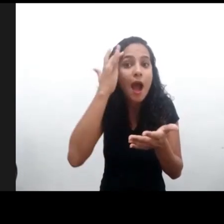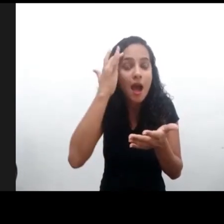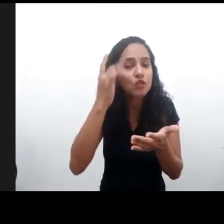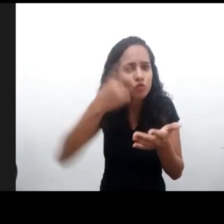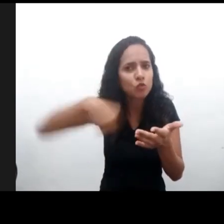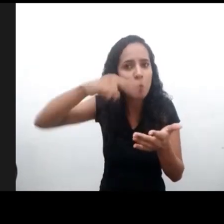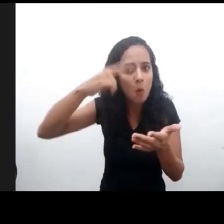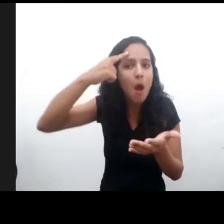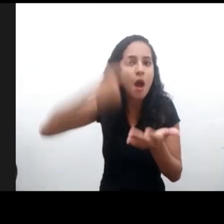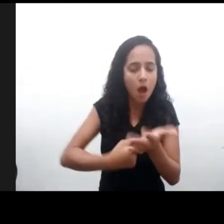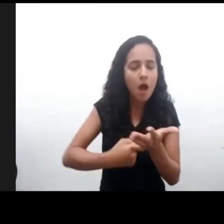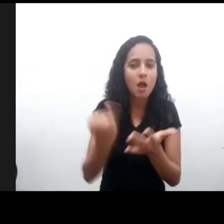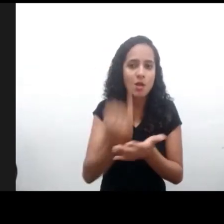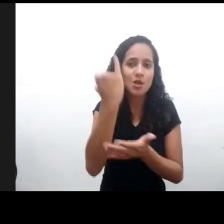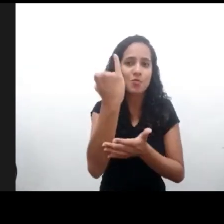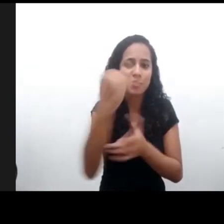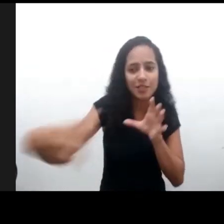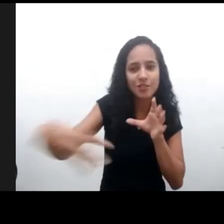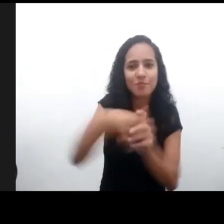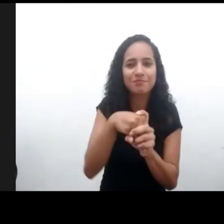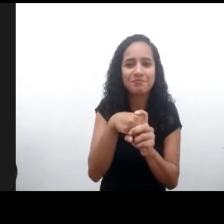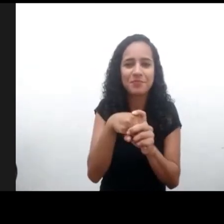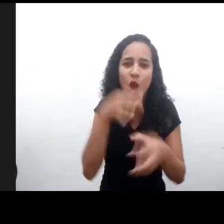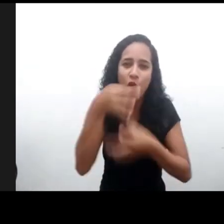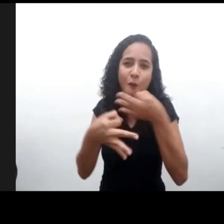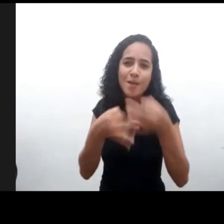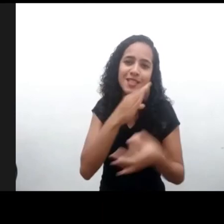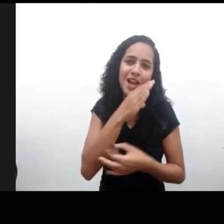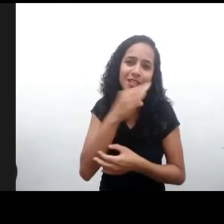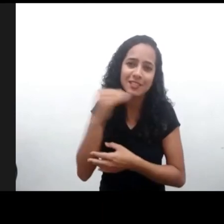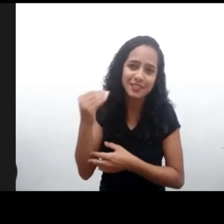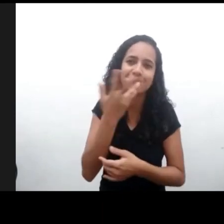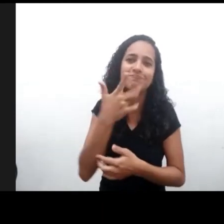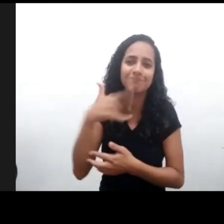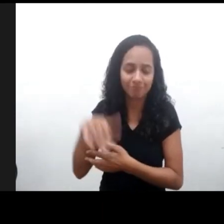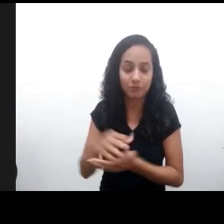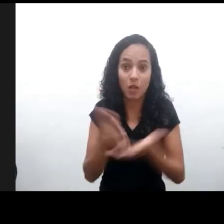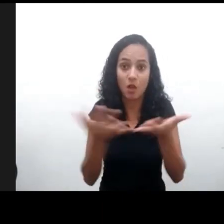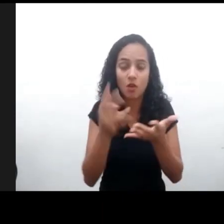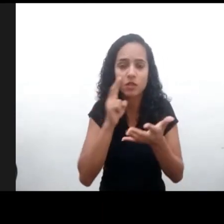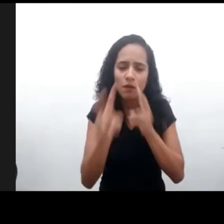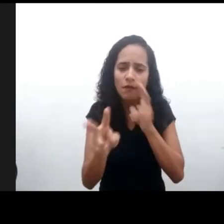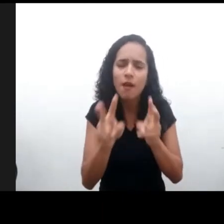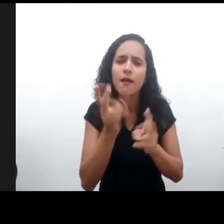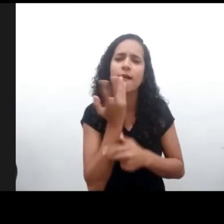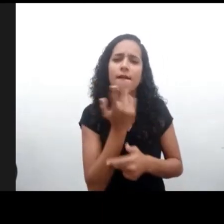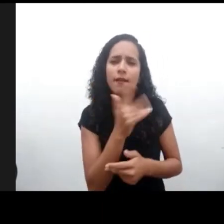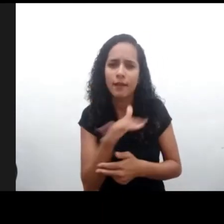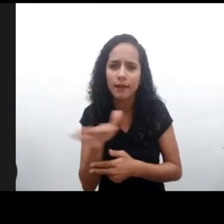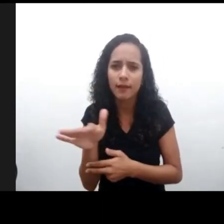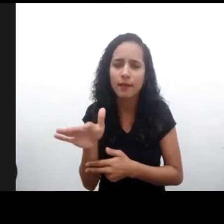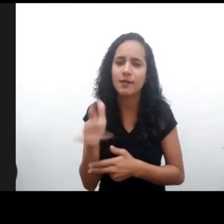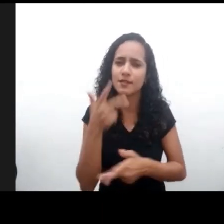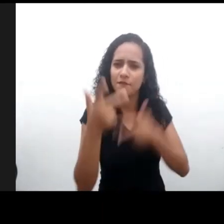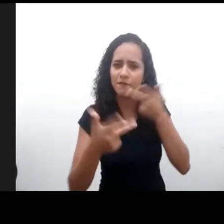sentido vamos a ver diferentes aspectos. Los niños planteando las potencialidades que tiene